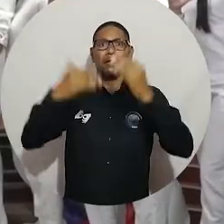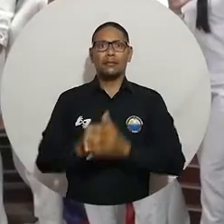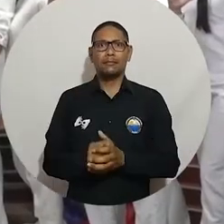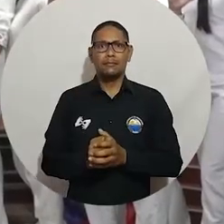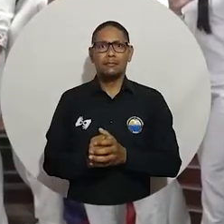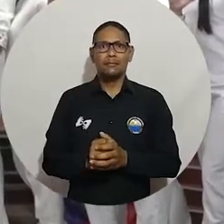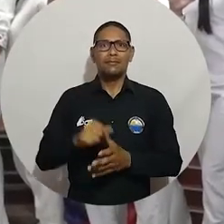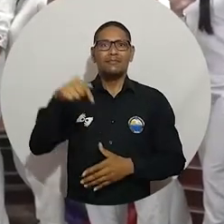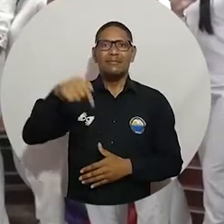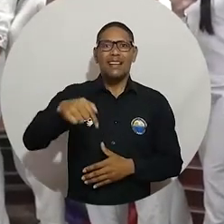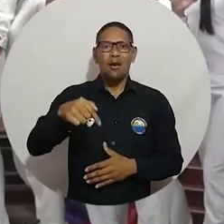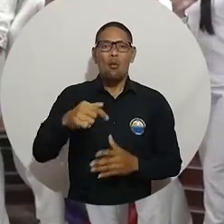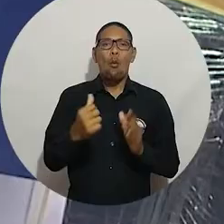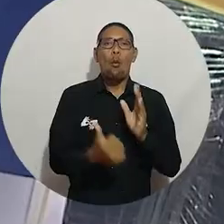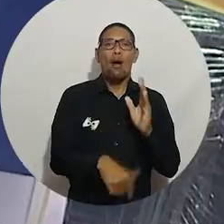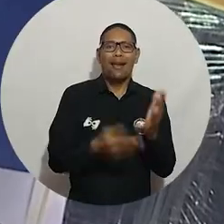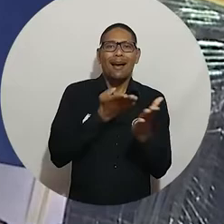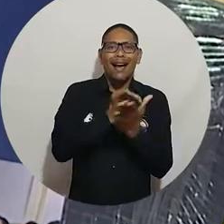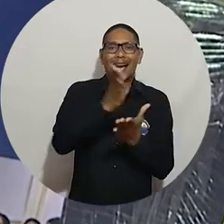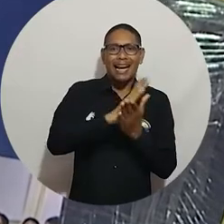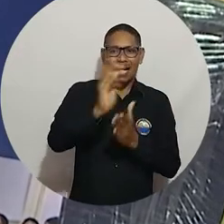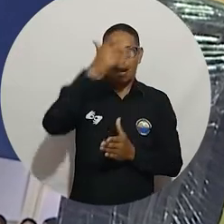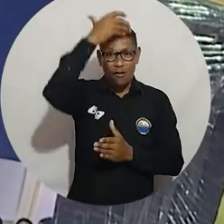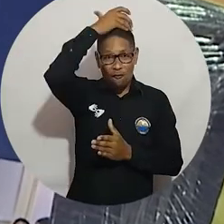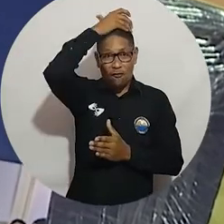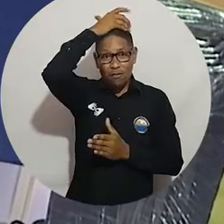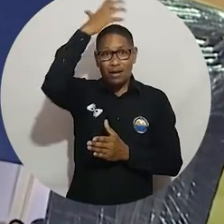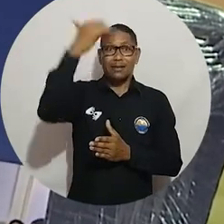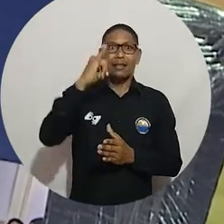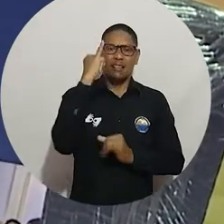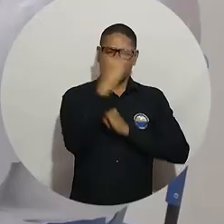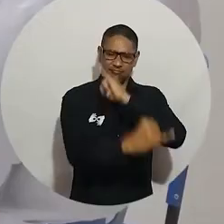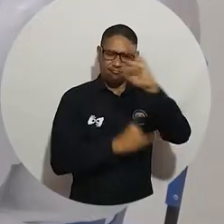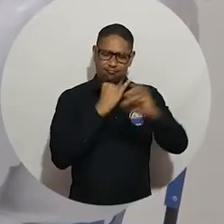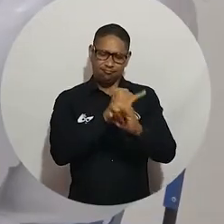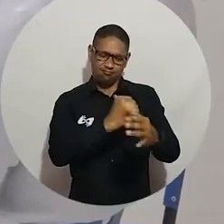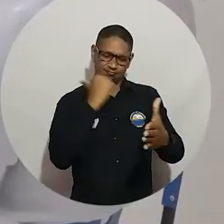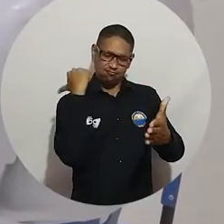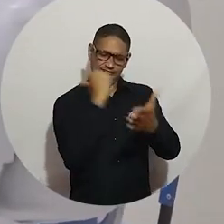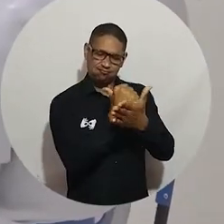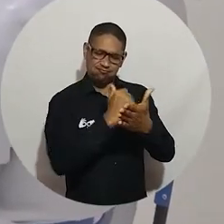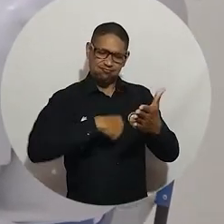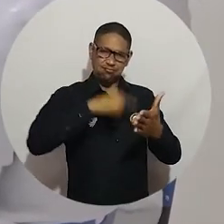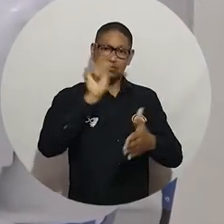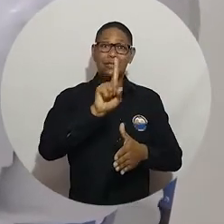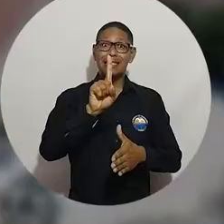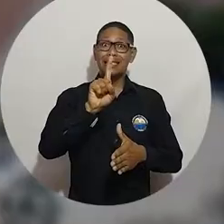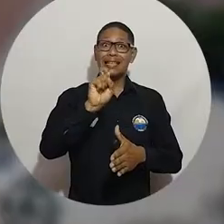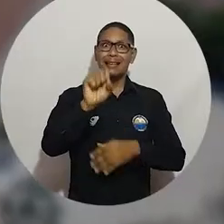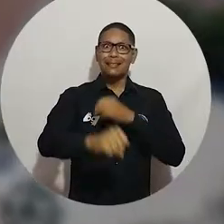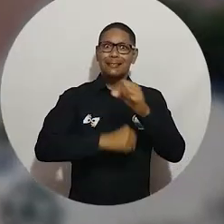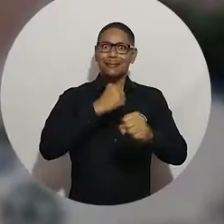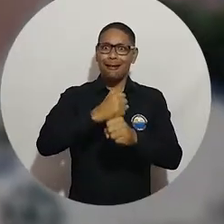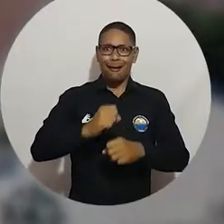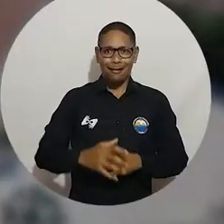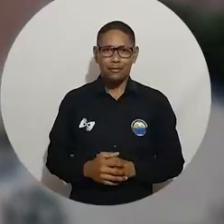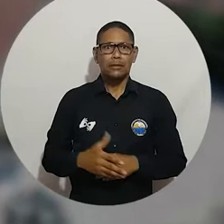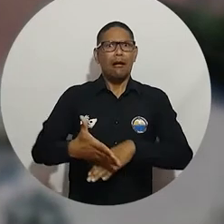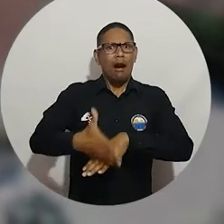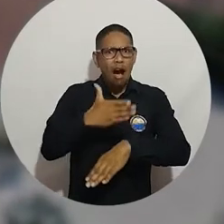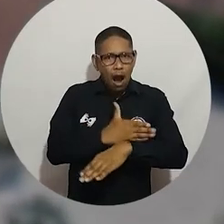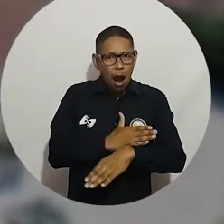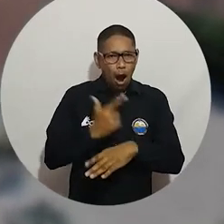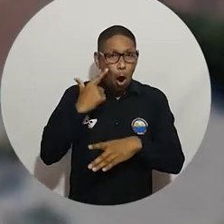surtir un arduo y riguroso proceso de autoevaluación y visita de pares internacionales en 2021, el programa de enfermería logró la